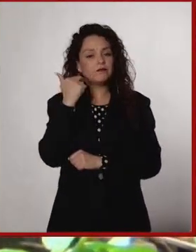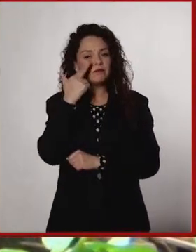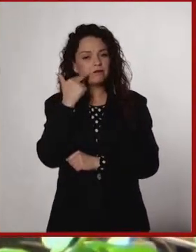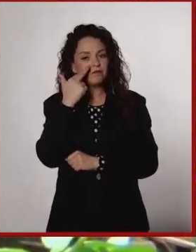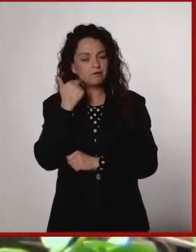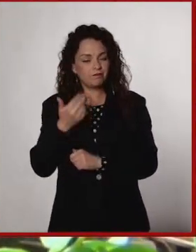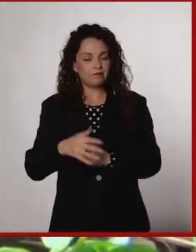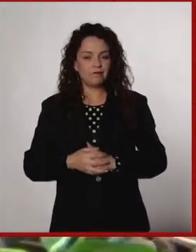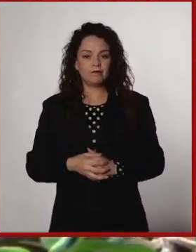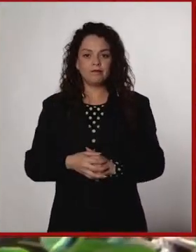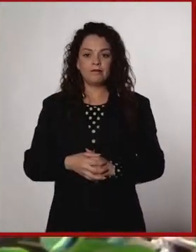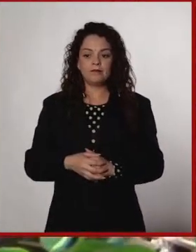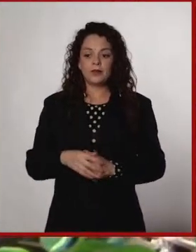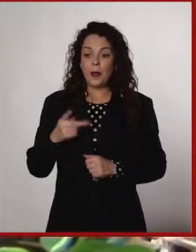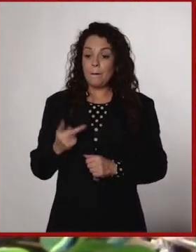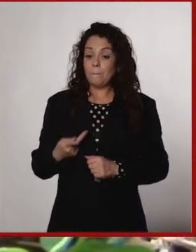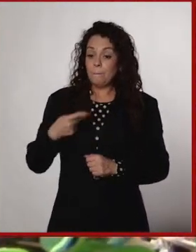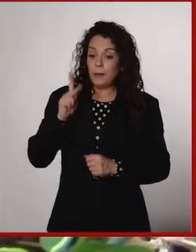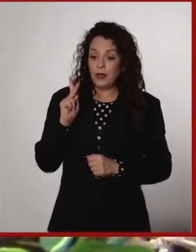como la rata.